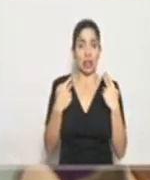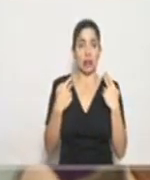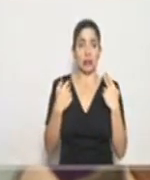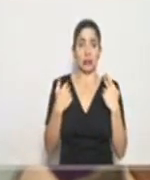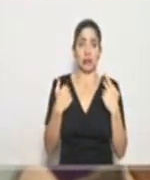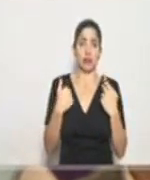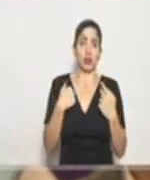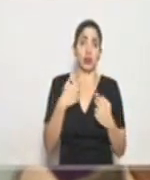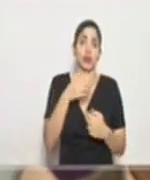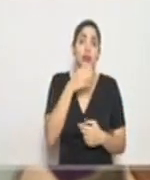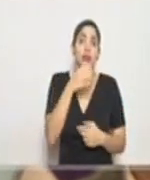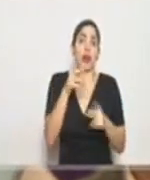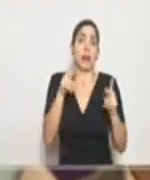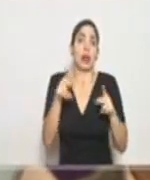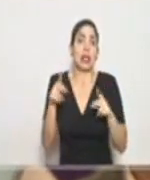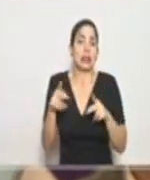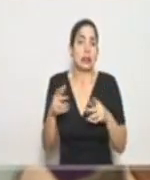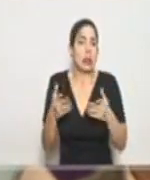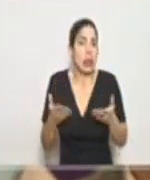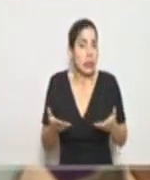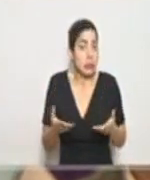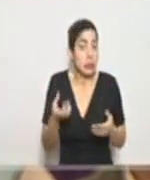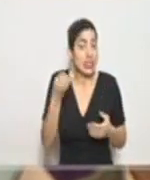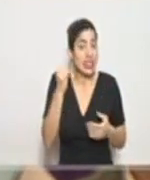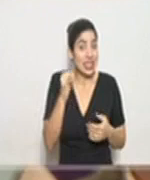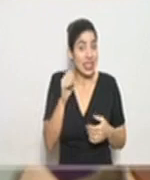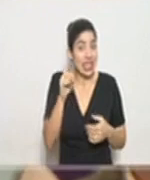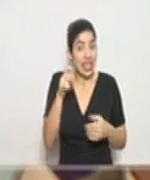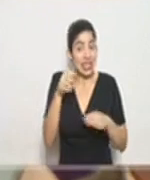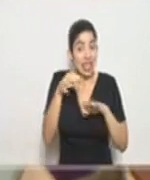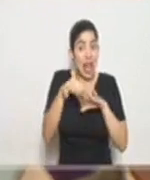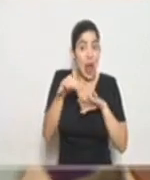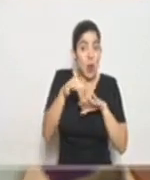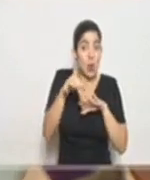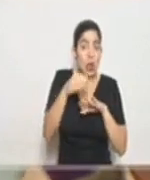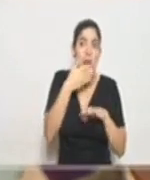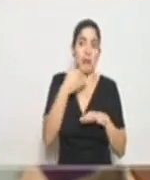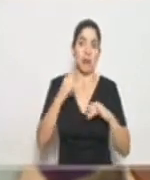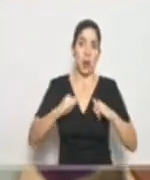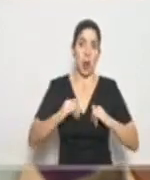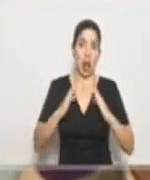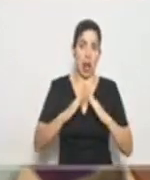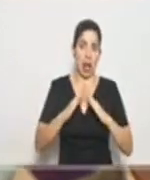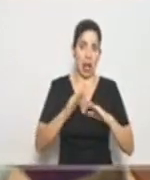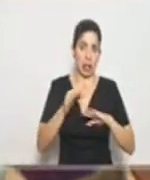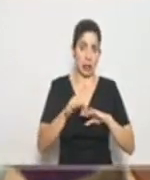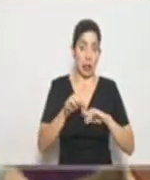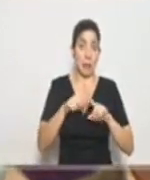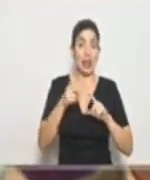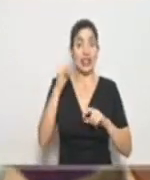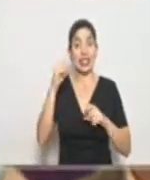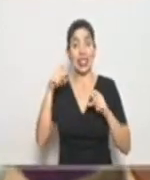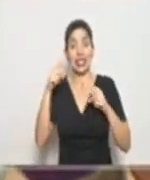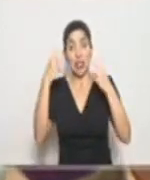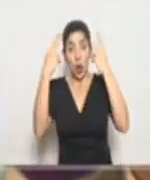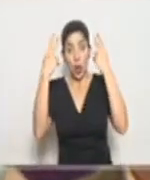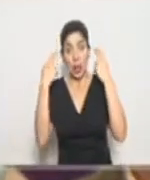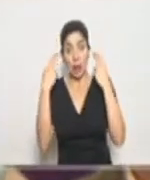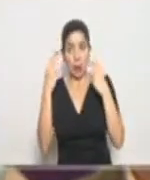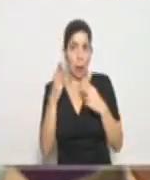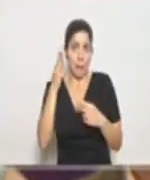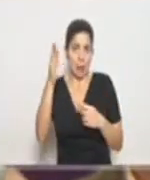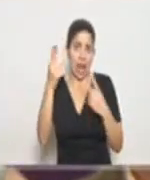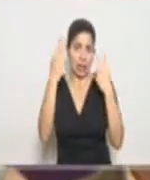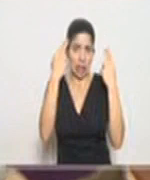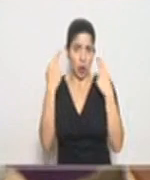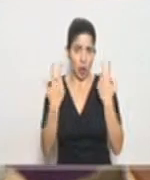Yo lo que le diría a la gente es, pues si tienen que hacerse las uñas, traten de hacerselas en la casa, pero si ocupan un corte de pelo, pues vayan